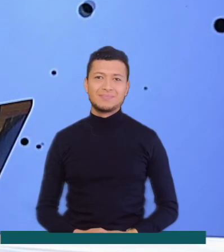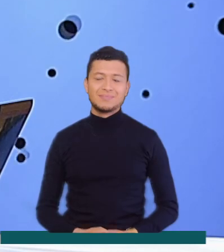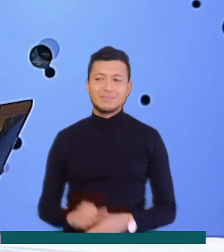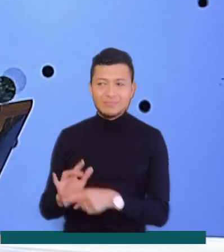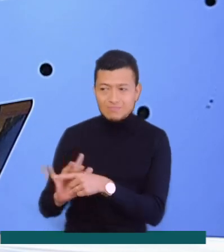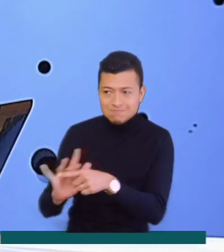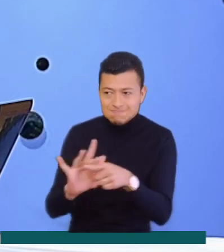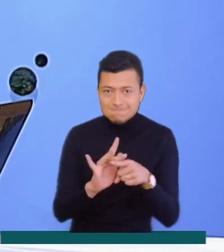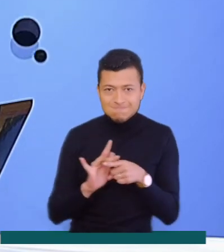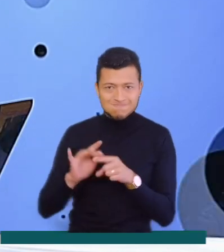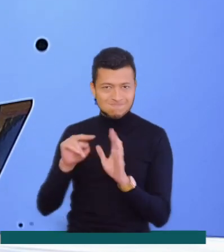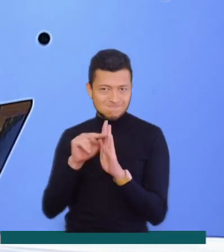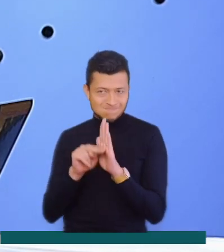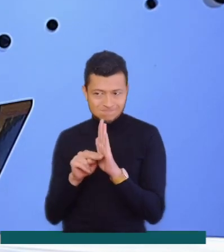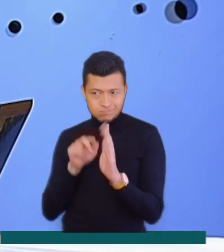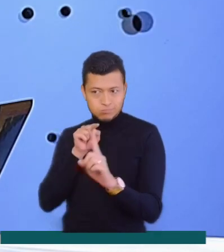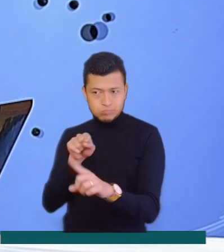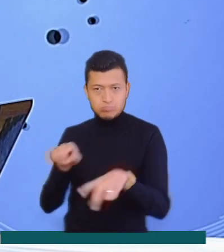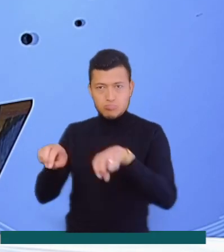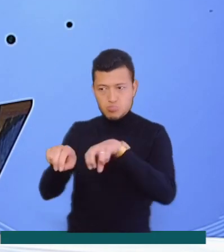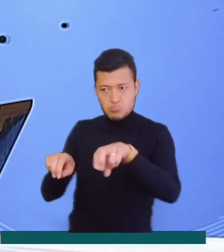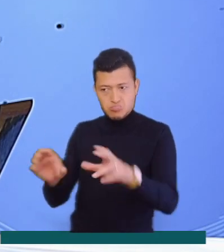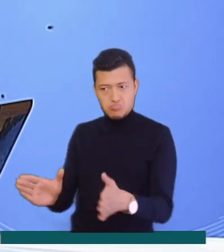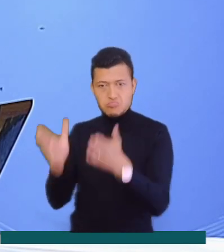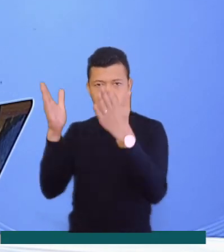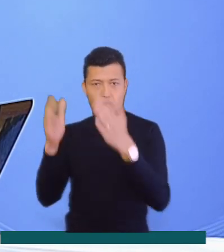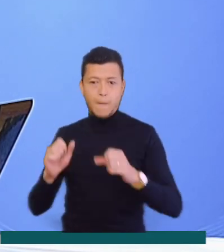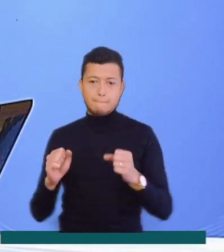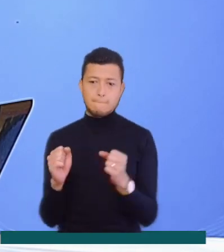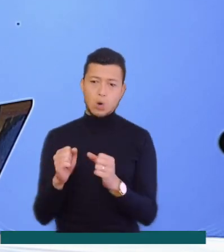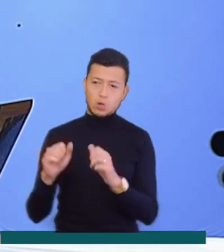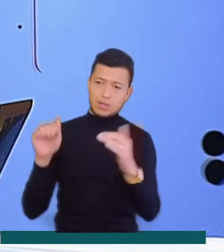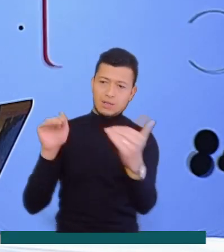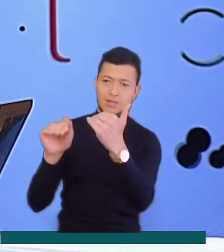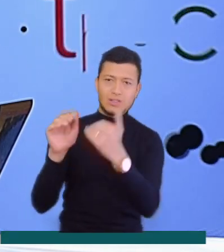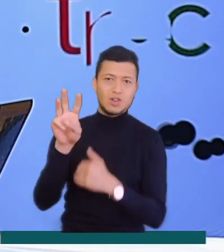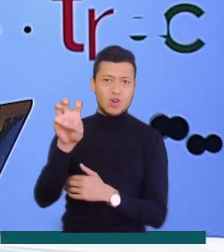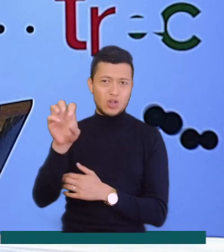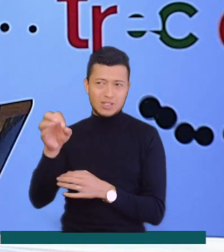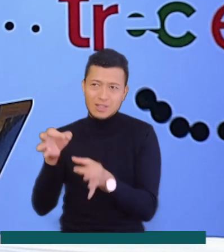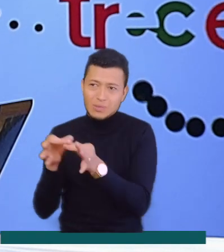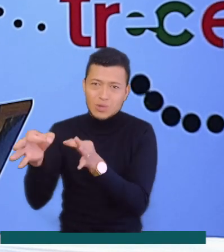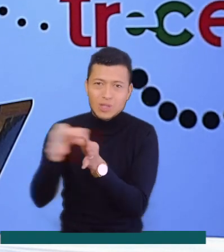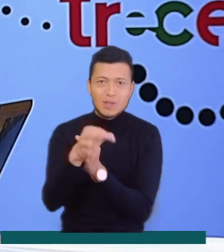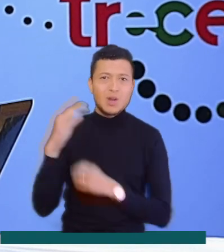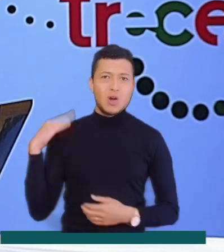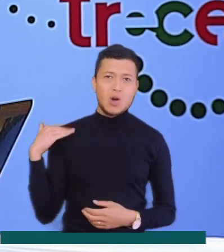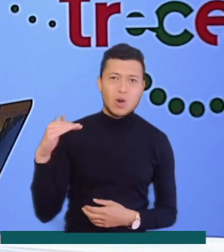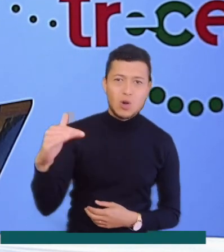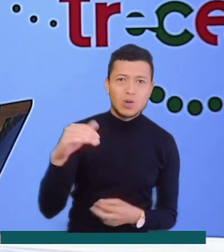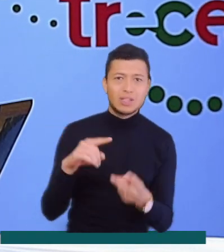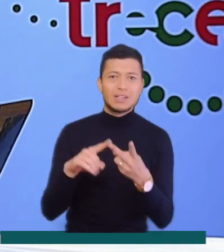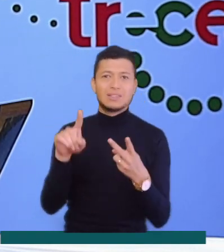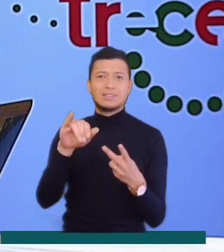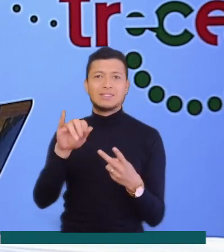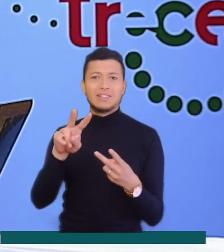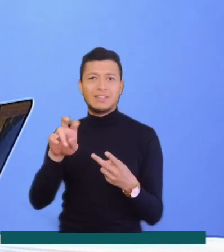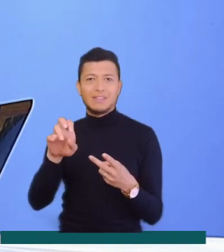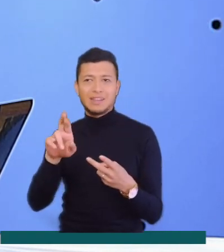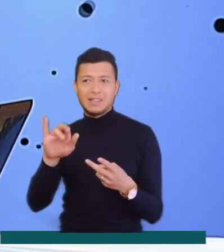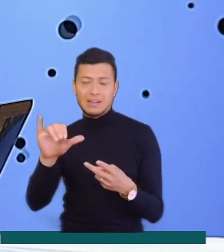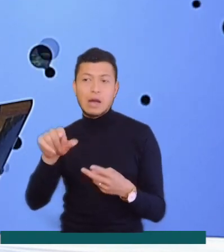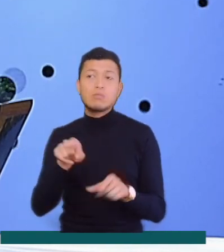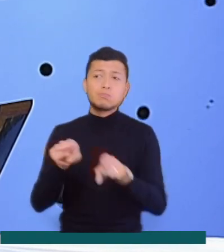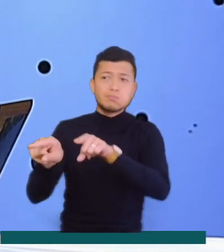La implementación de una medida para mejorar la movilidad en la salida de Bogotá por la calle 80 hacia municipios como Cota o Siberia ha generado